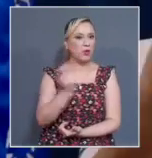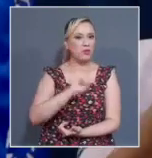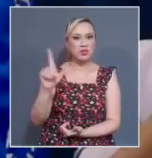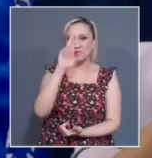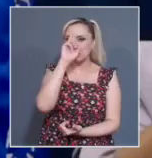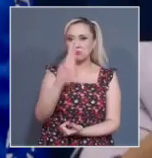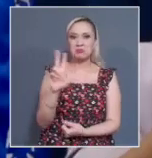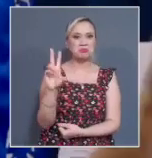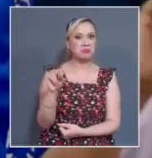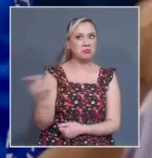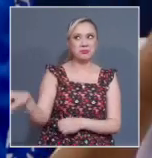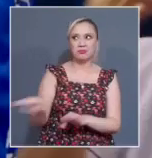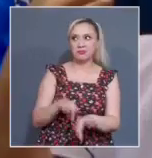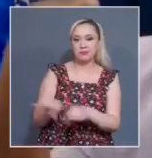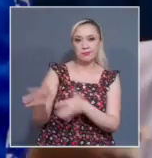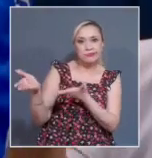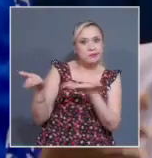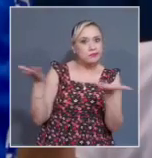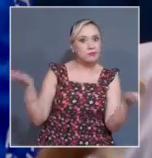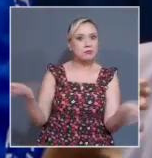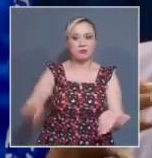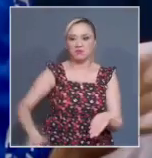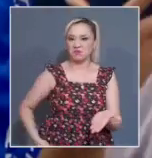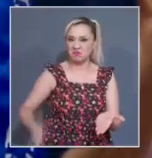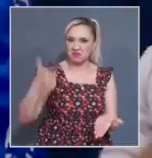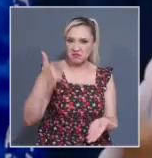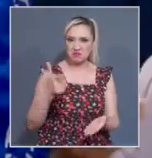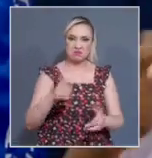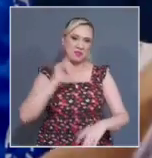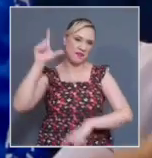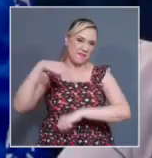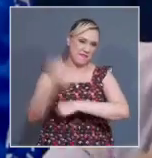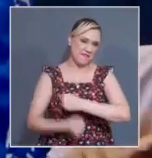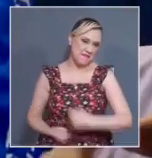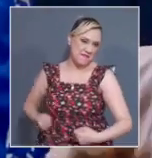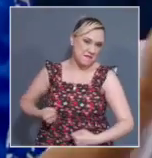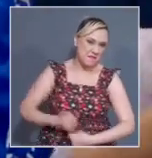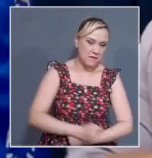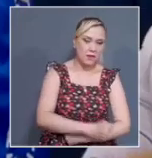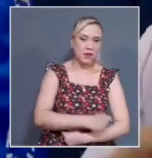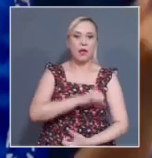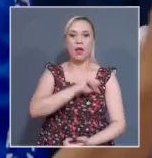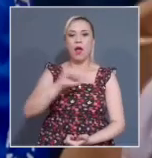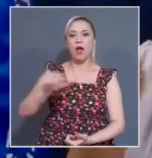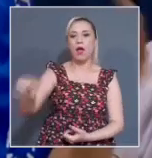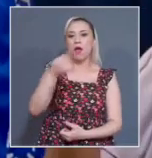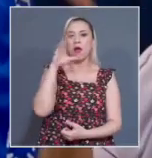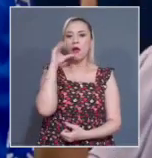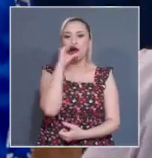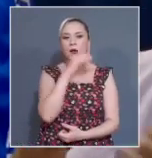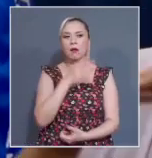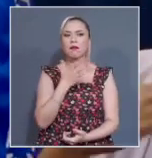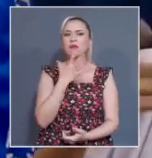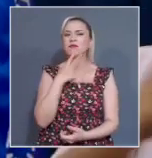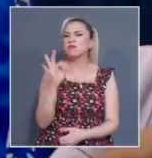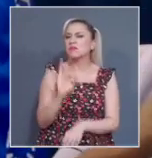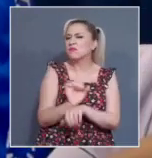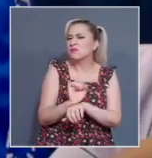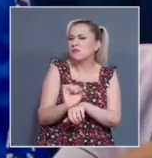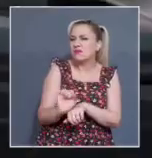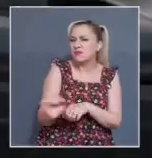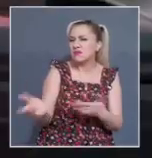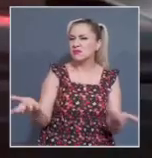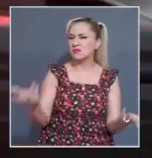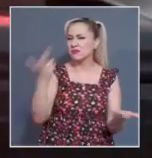como emplear técnicas y armas mortales en vecindarios raciales específicos y contra delitos menores o nulos. Se reportó que las personas